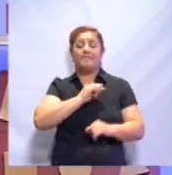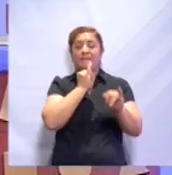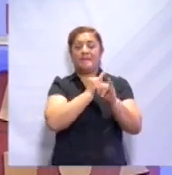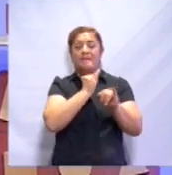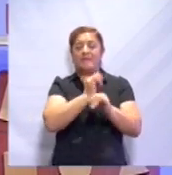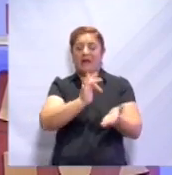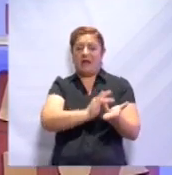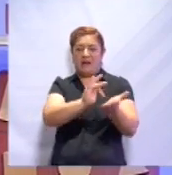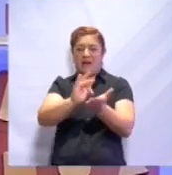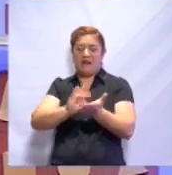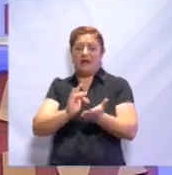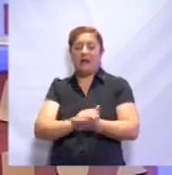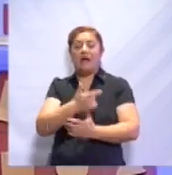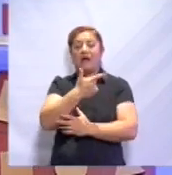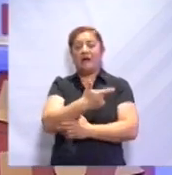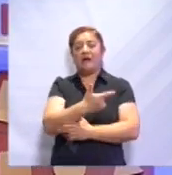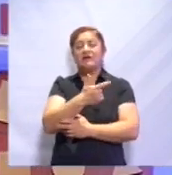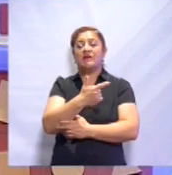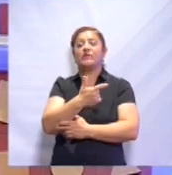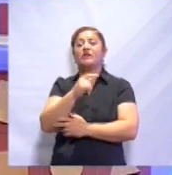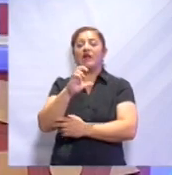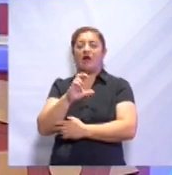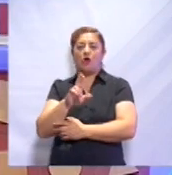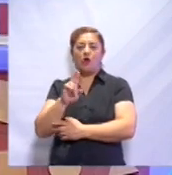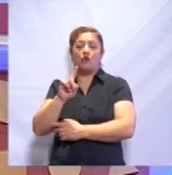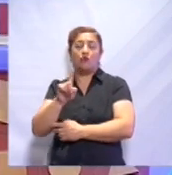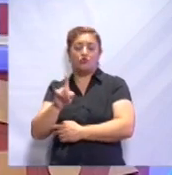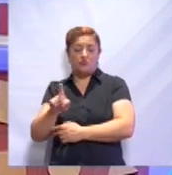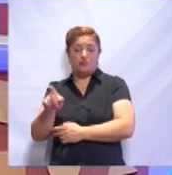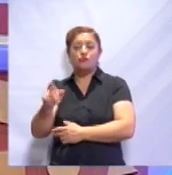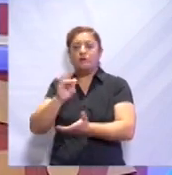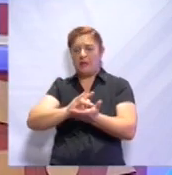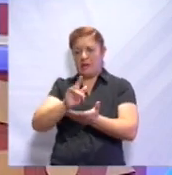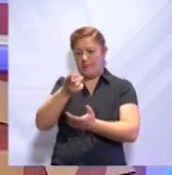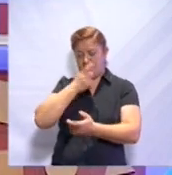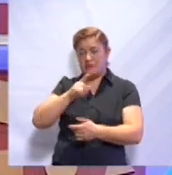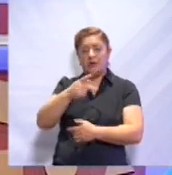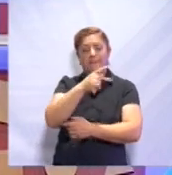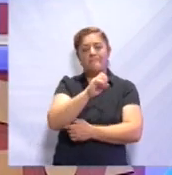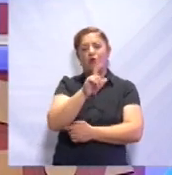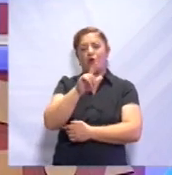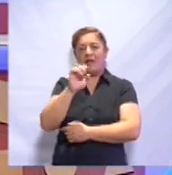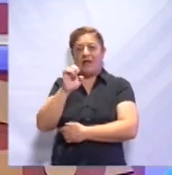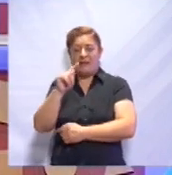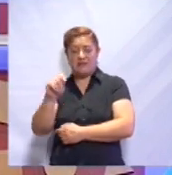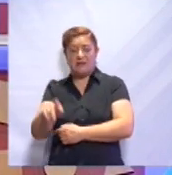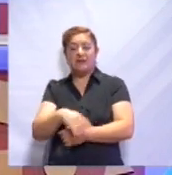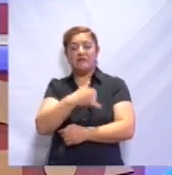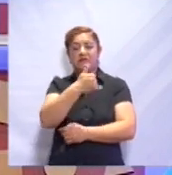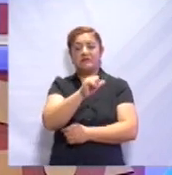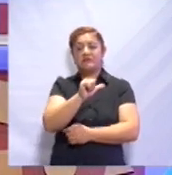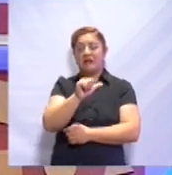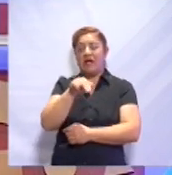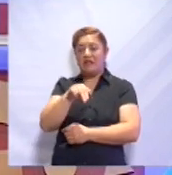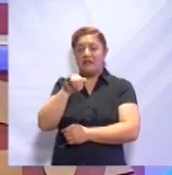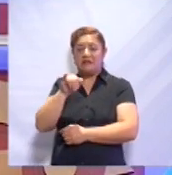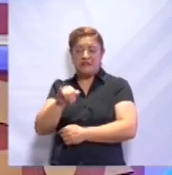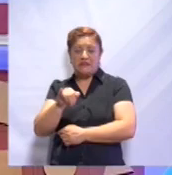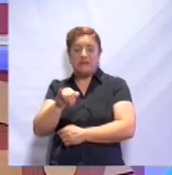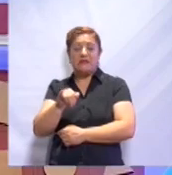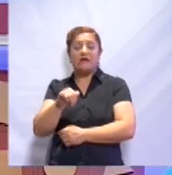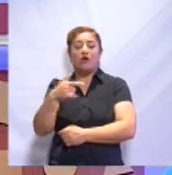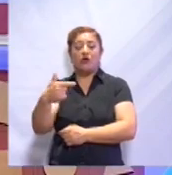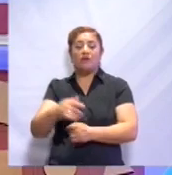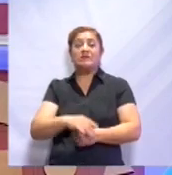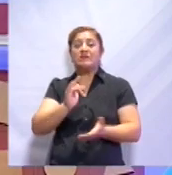Muchísimas gracias a Guillermo de la Cruz, gracias por tu comentario. A Polet Cantón y a Yanni Gómez, muchas gracias por